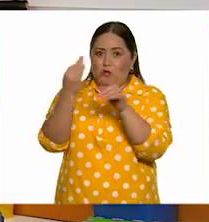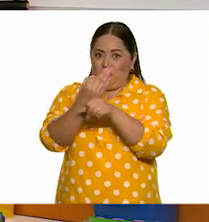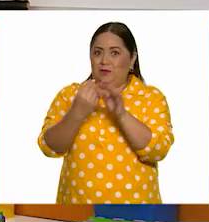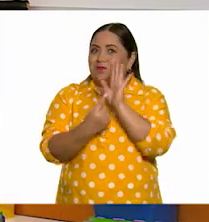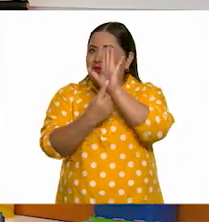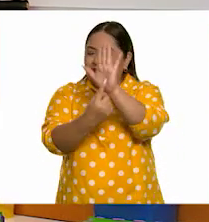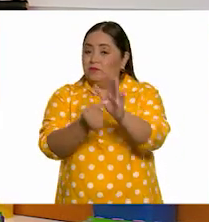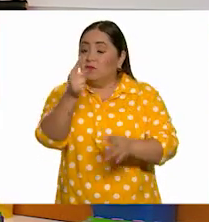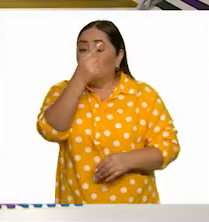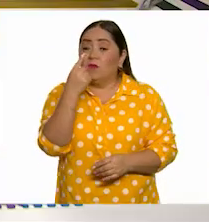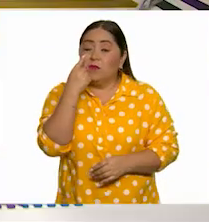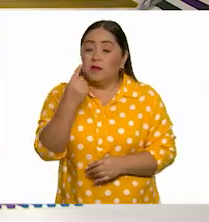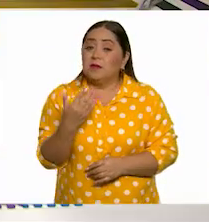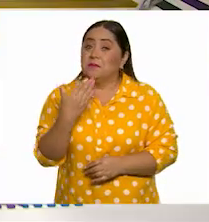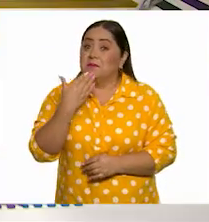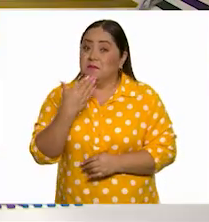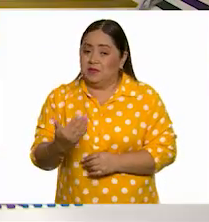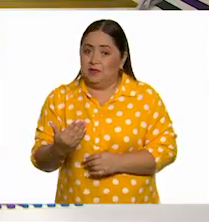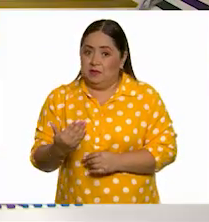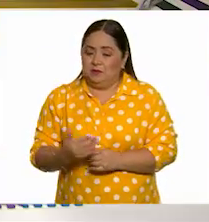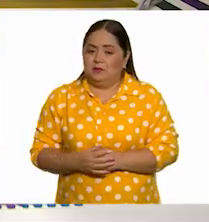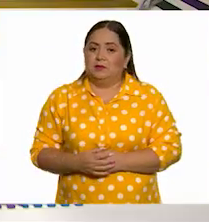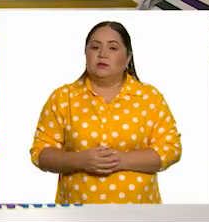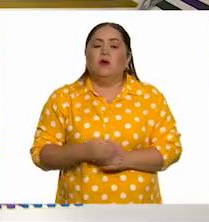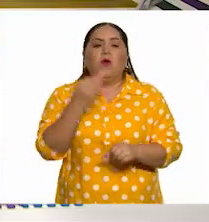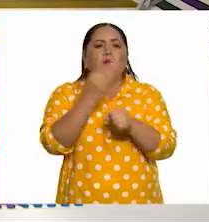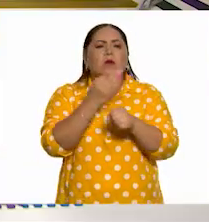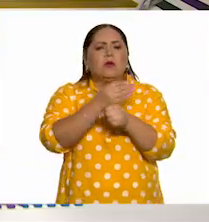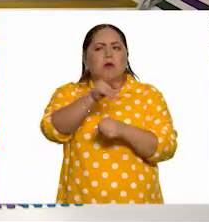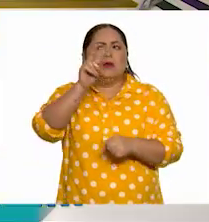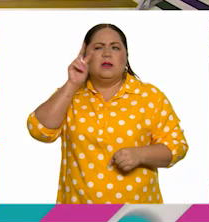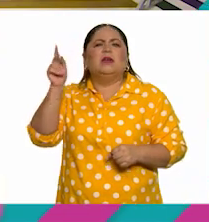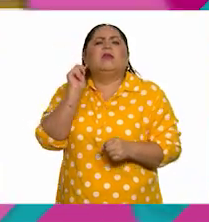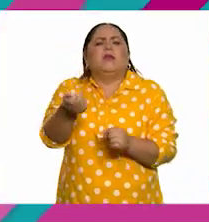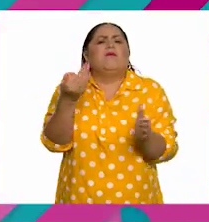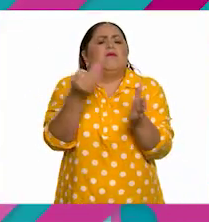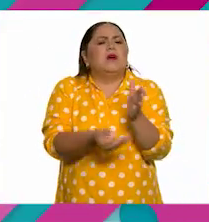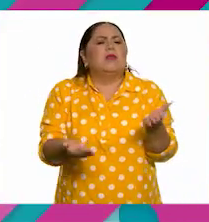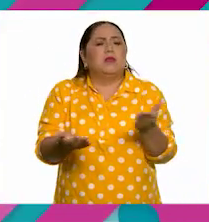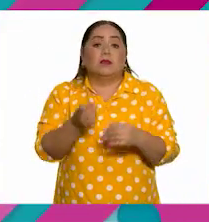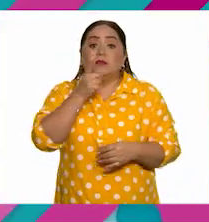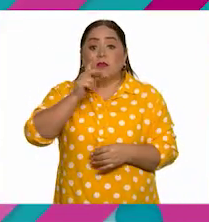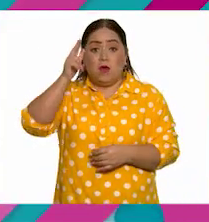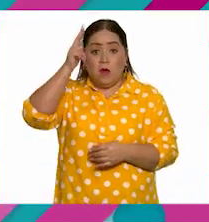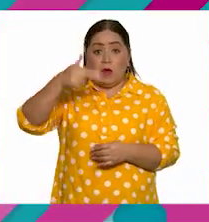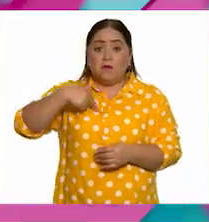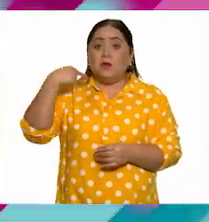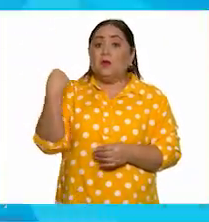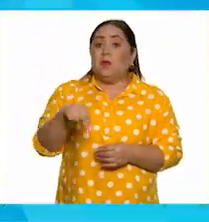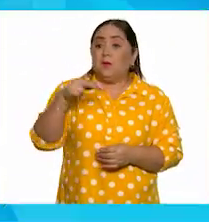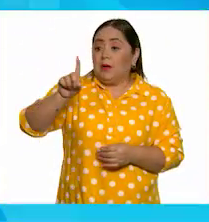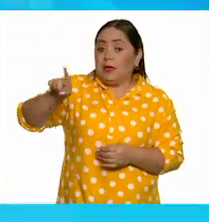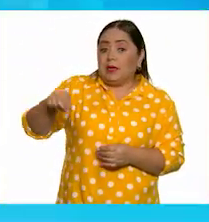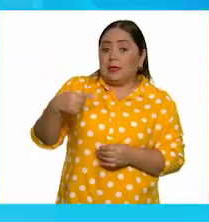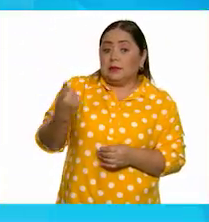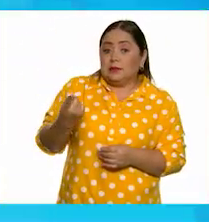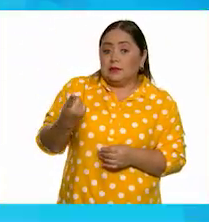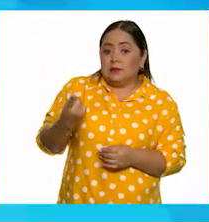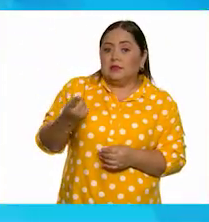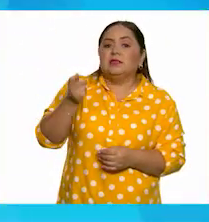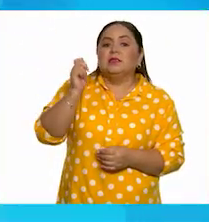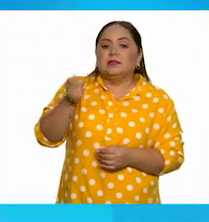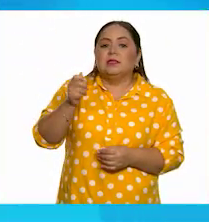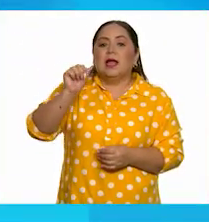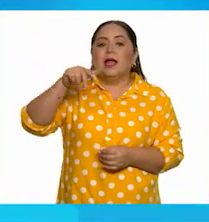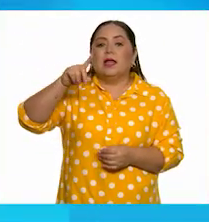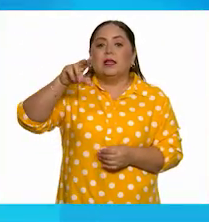a mostrar. Fíjate muy bien. A ver, vamos a ver. Vamos a ver qué le falta. Dice, hola, mi nombre es... Hola, mi